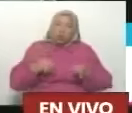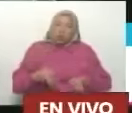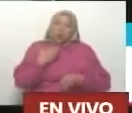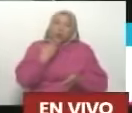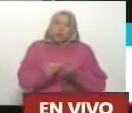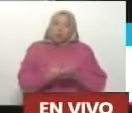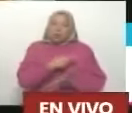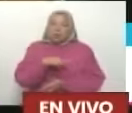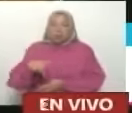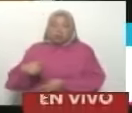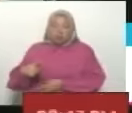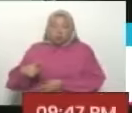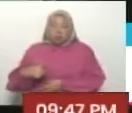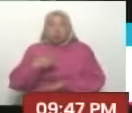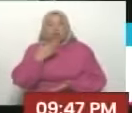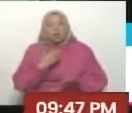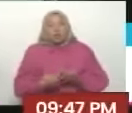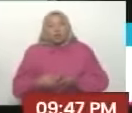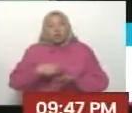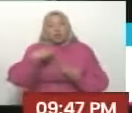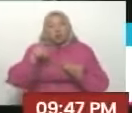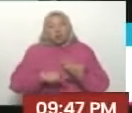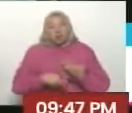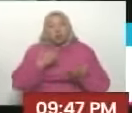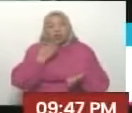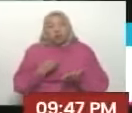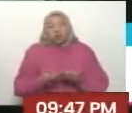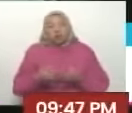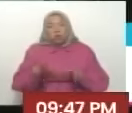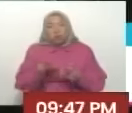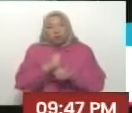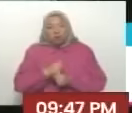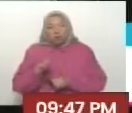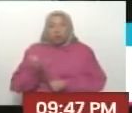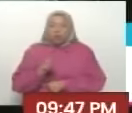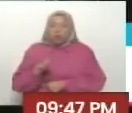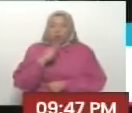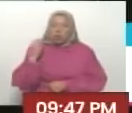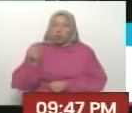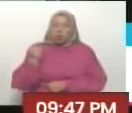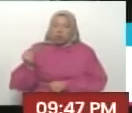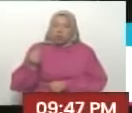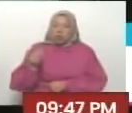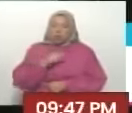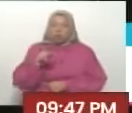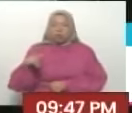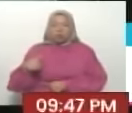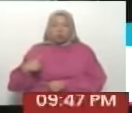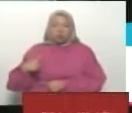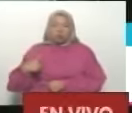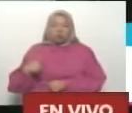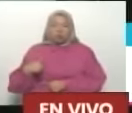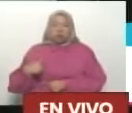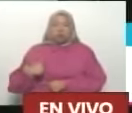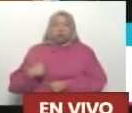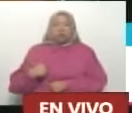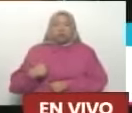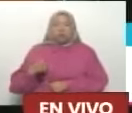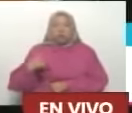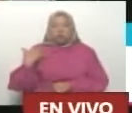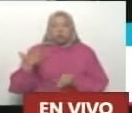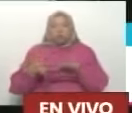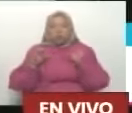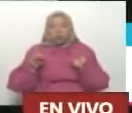gracias a usted, gracias a su proyecto, gracias por confiar en la juventud, y que nosotros, desde nuestros espacios, pues,